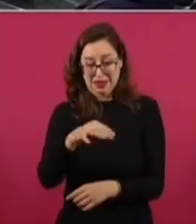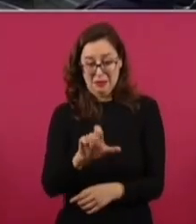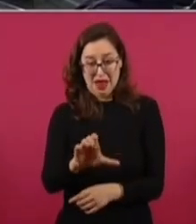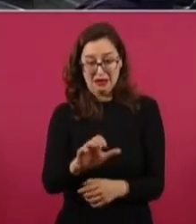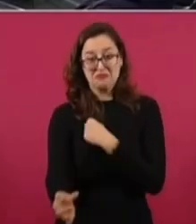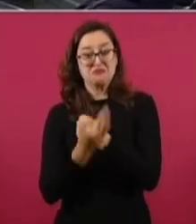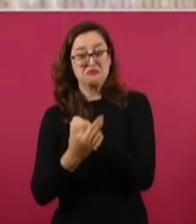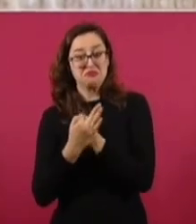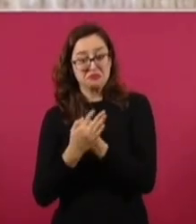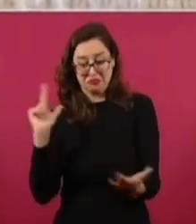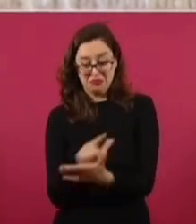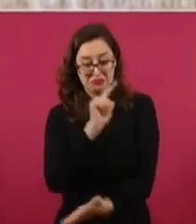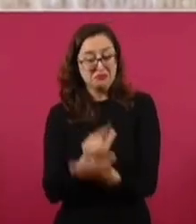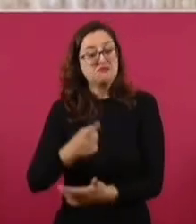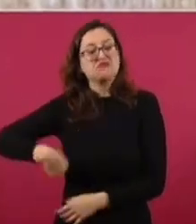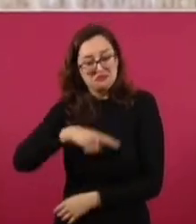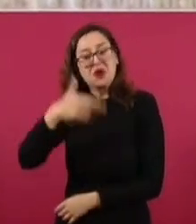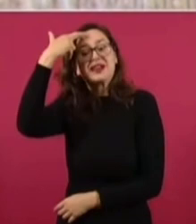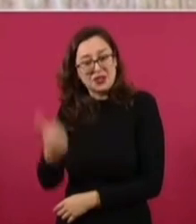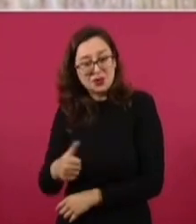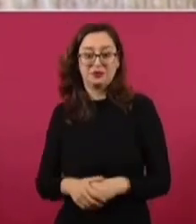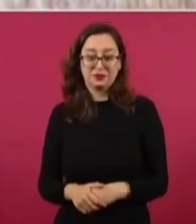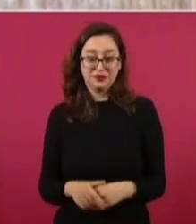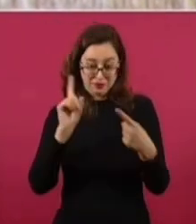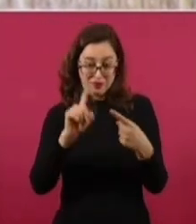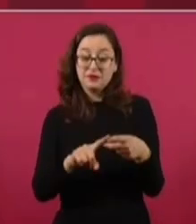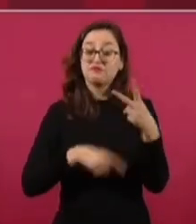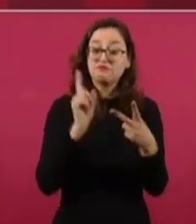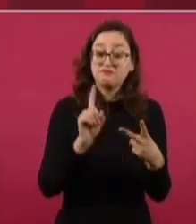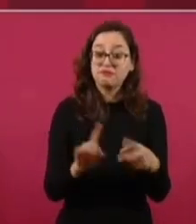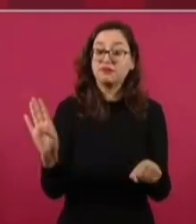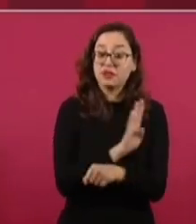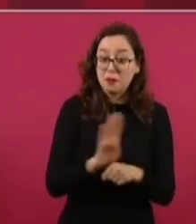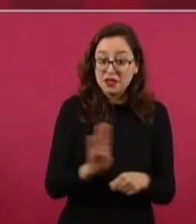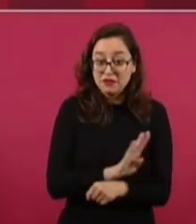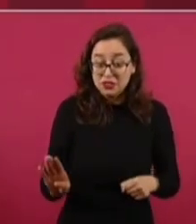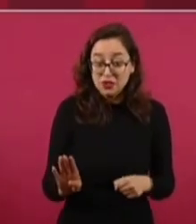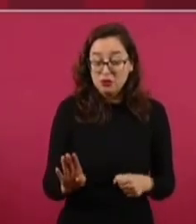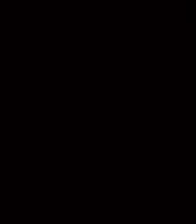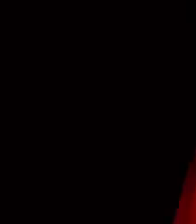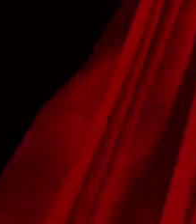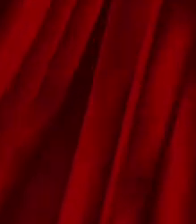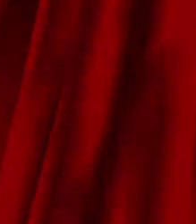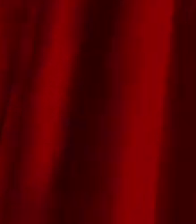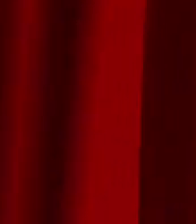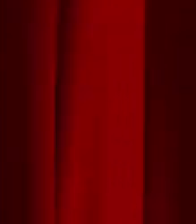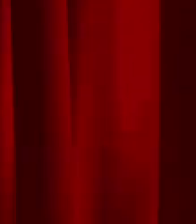no nos conviene y no sólo es México, no le conviene a Estados Unidos.